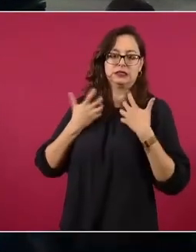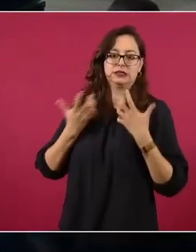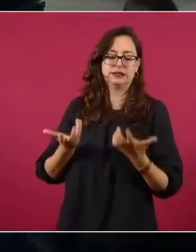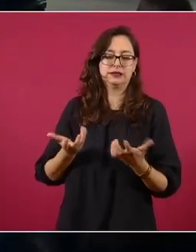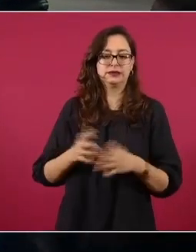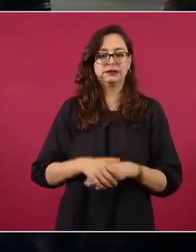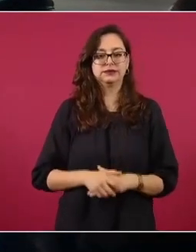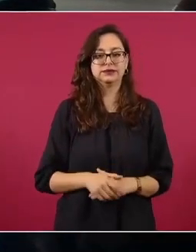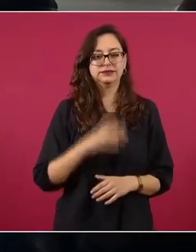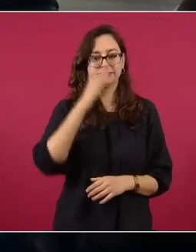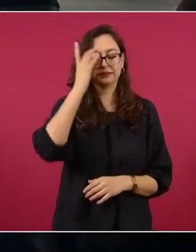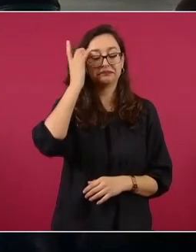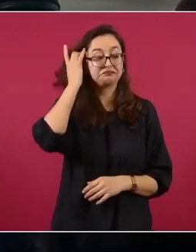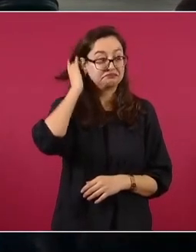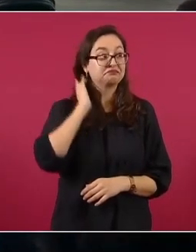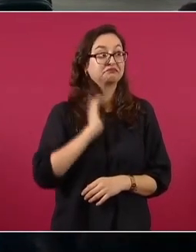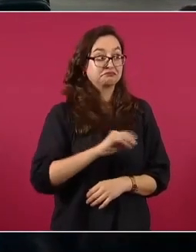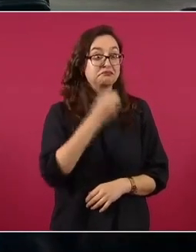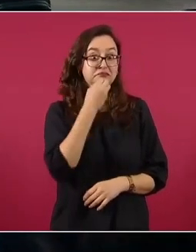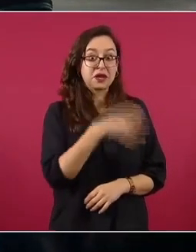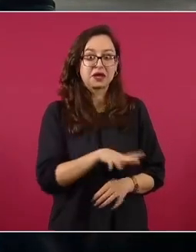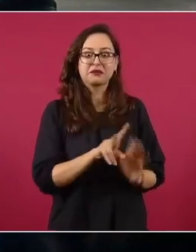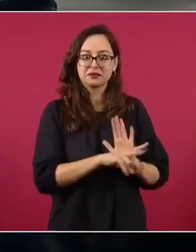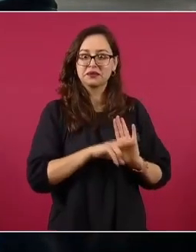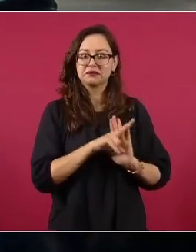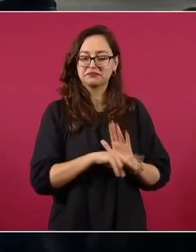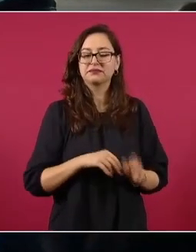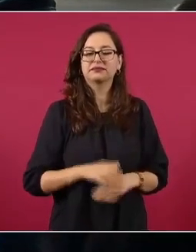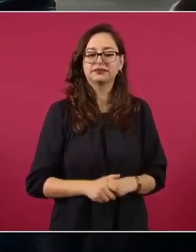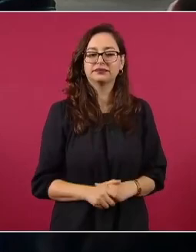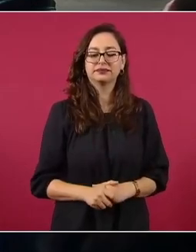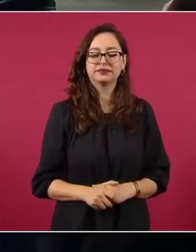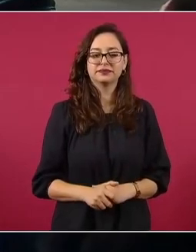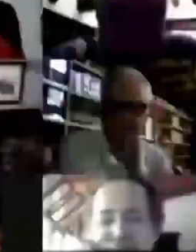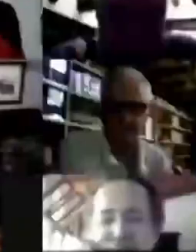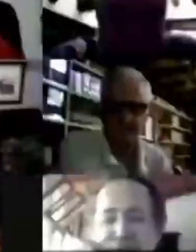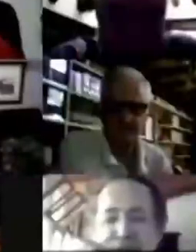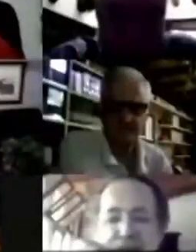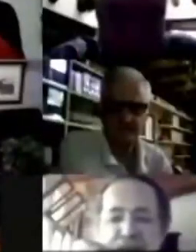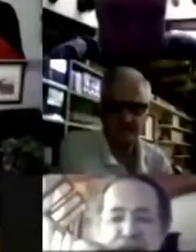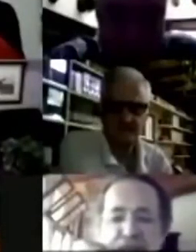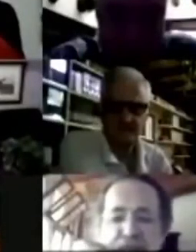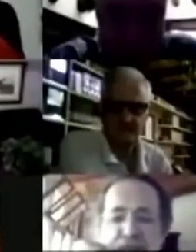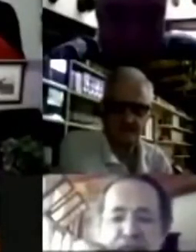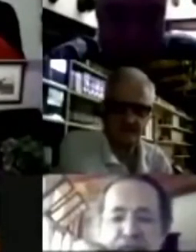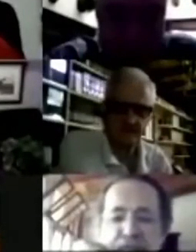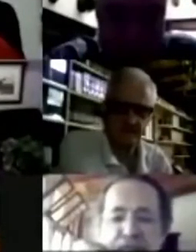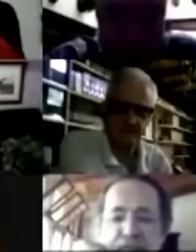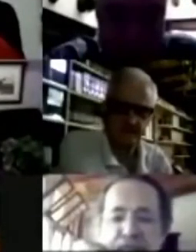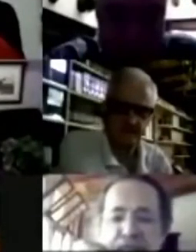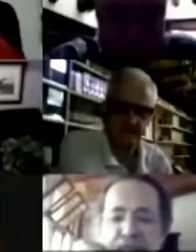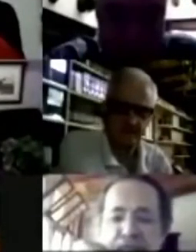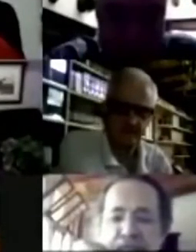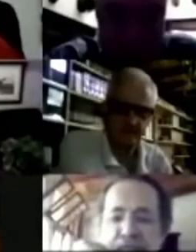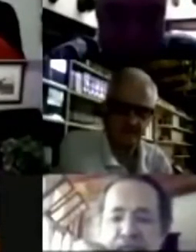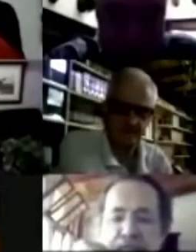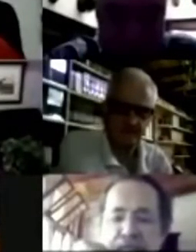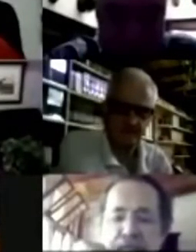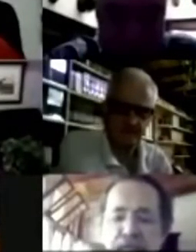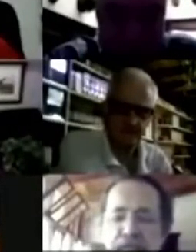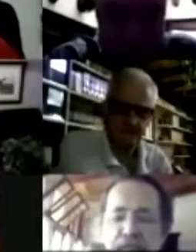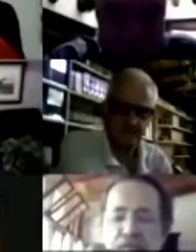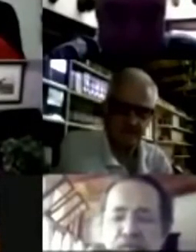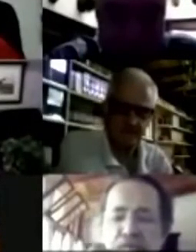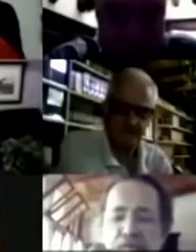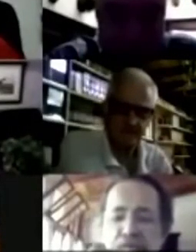Está buenísimo. Hay un pleito institucional que dar en la Suprema Corte y no es un pleito que se da, se da